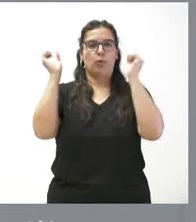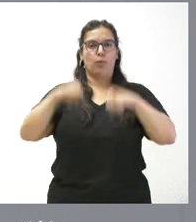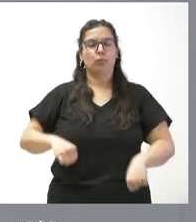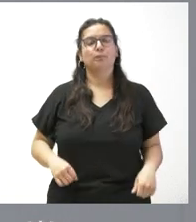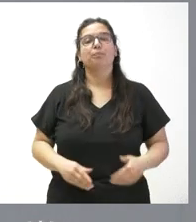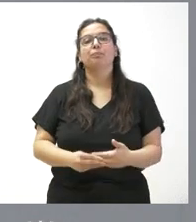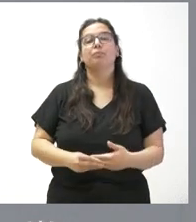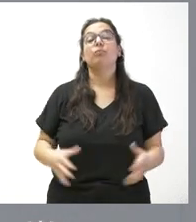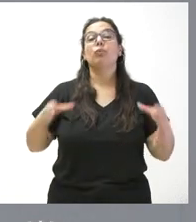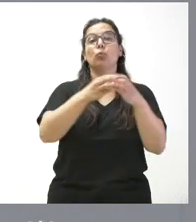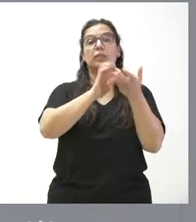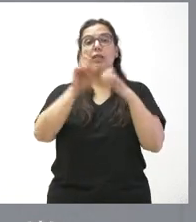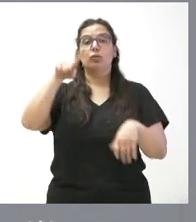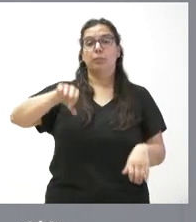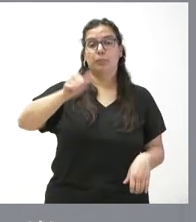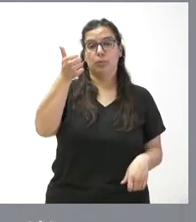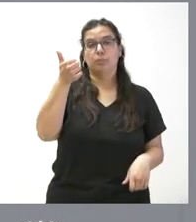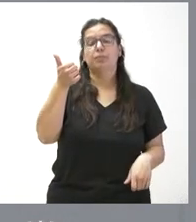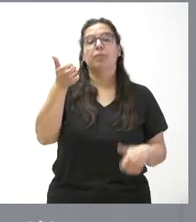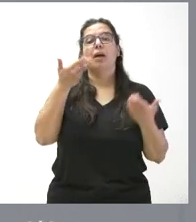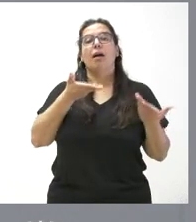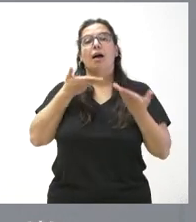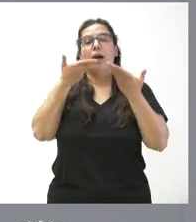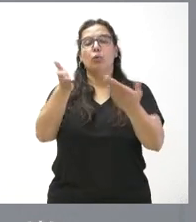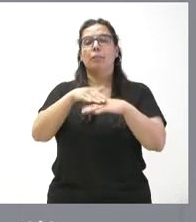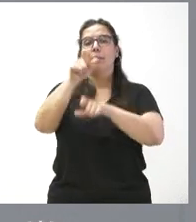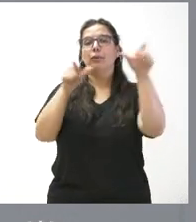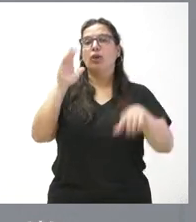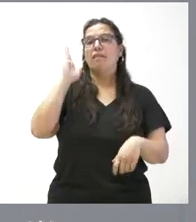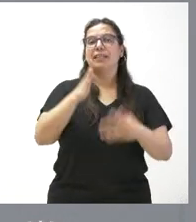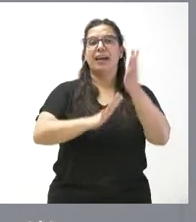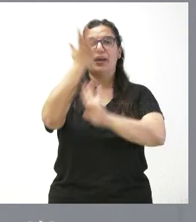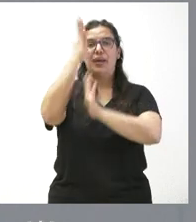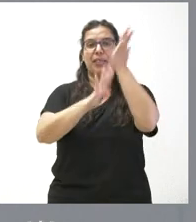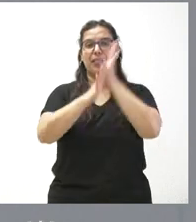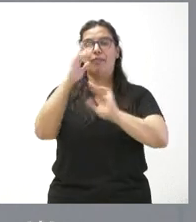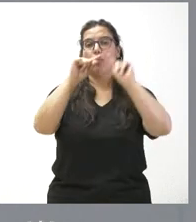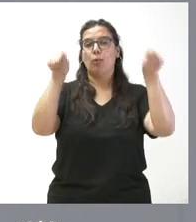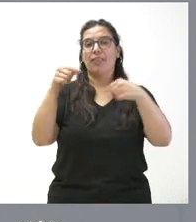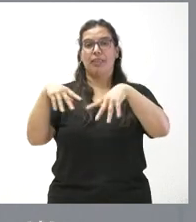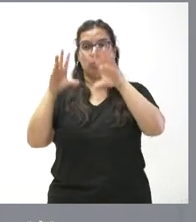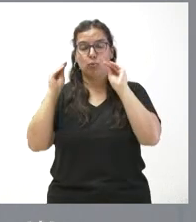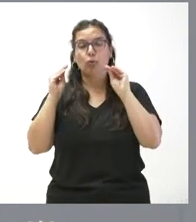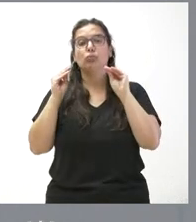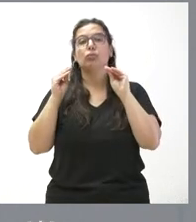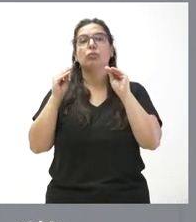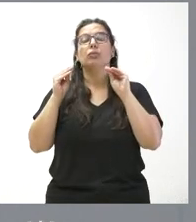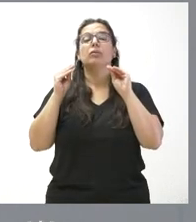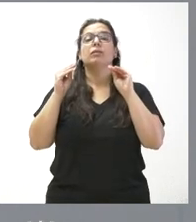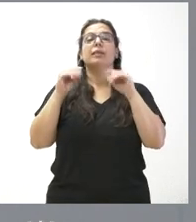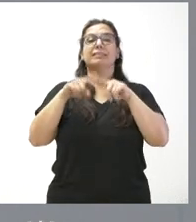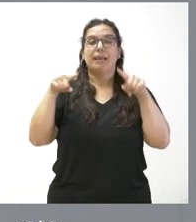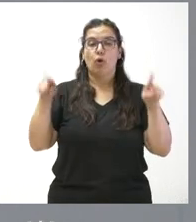Junta aprueba ayudas a damnificados por los incendios forestales en las provincias de Burgos, Segovia